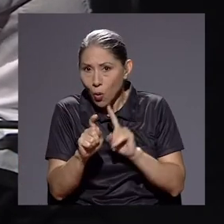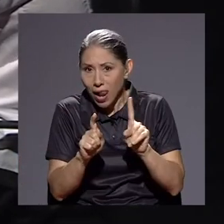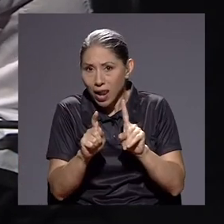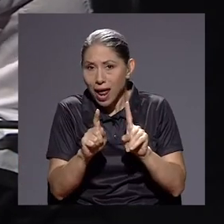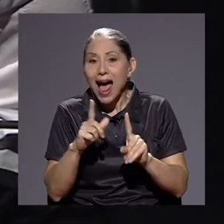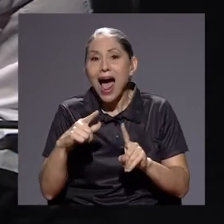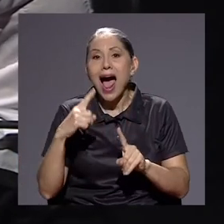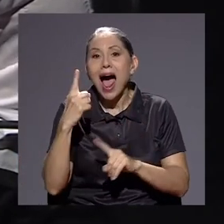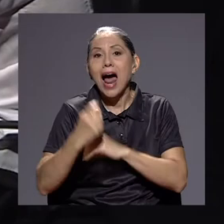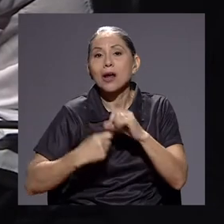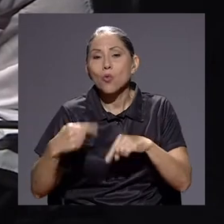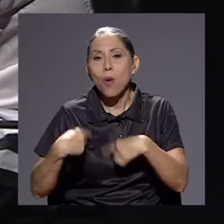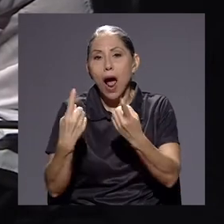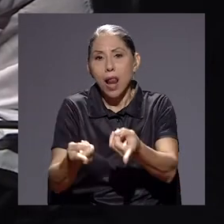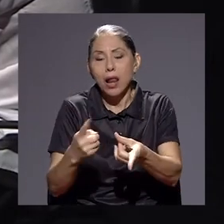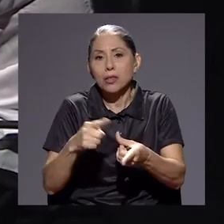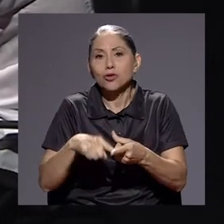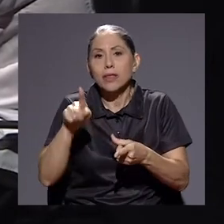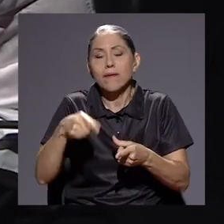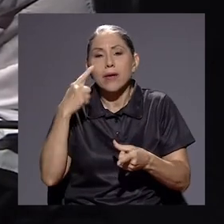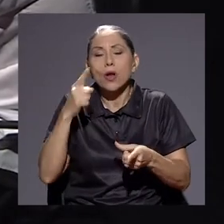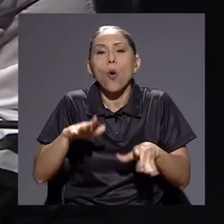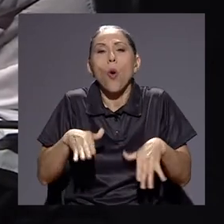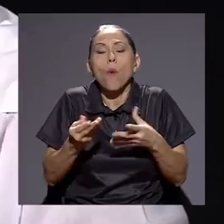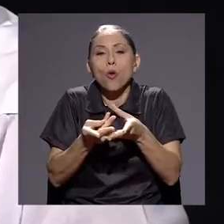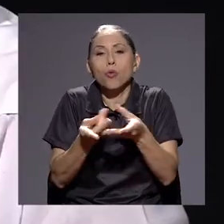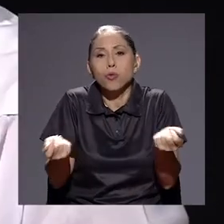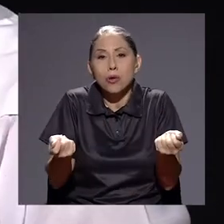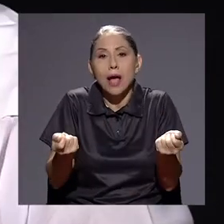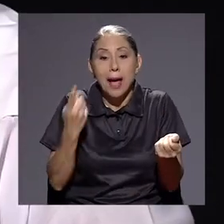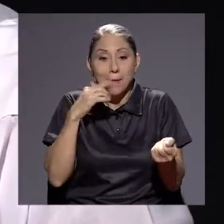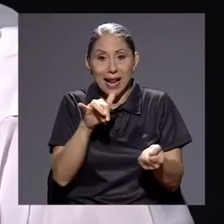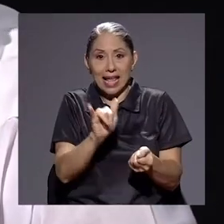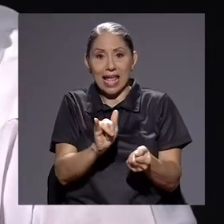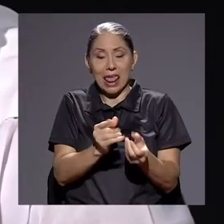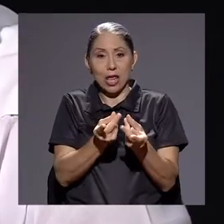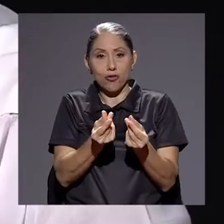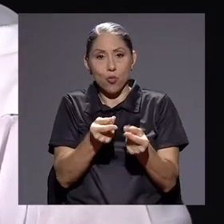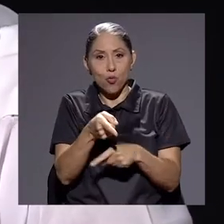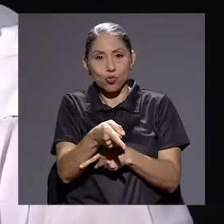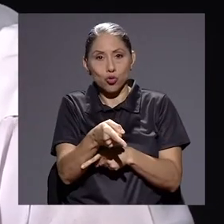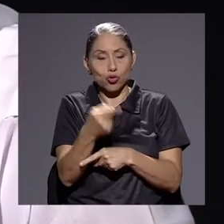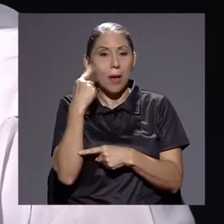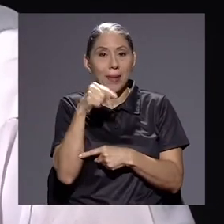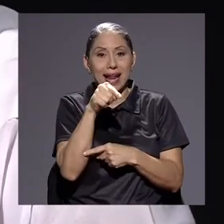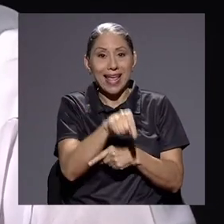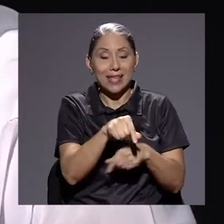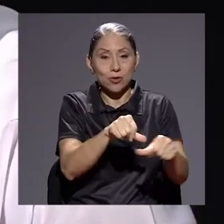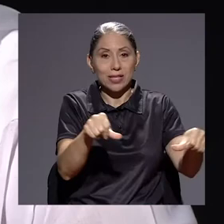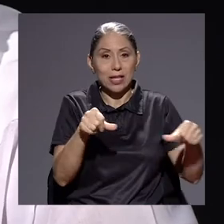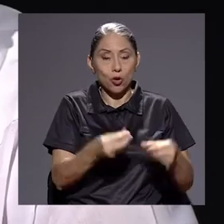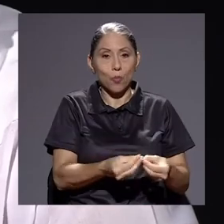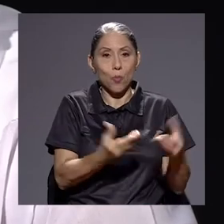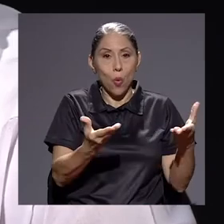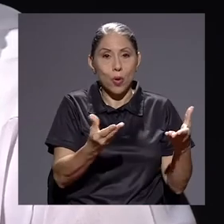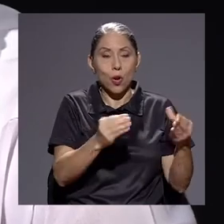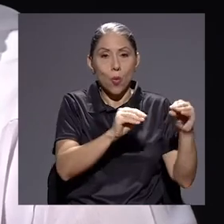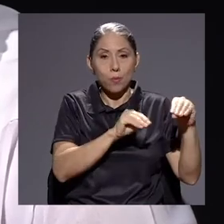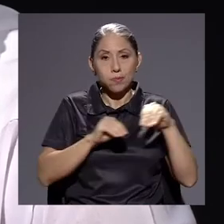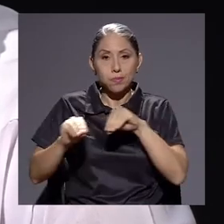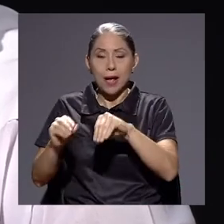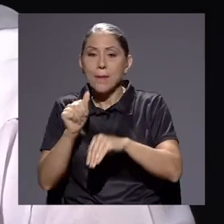Entonces hay que buscar cómo salir de esa parte para dejar recursos, para que esos recursos pasen del sector público,